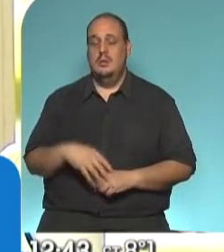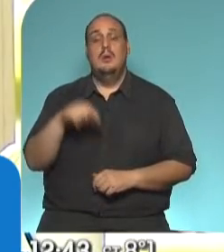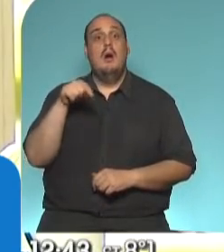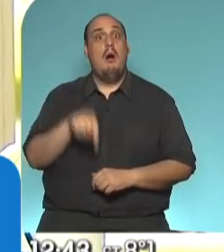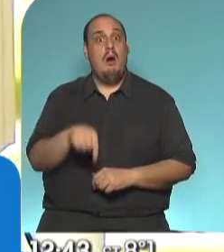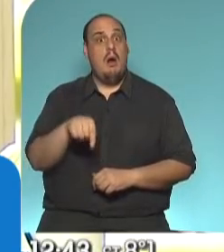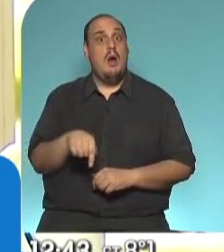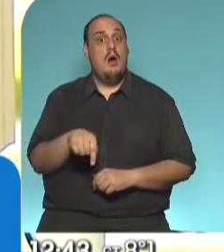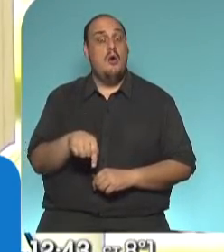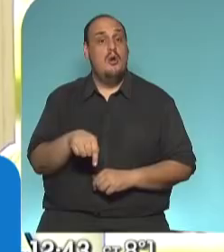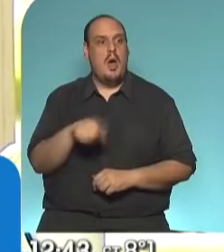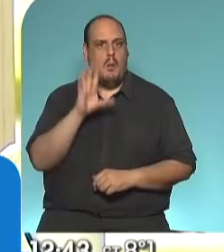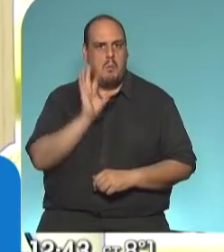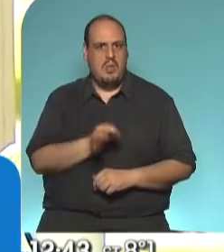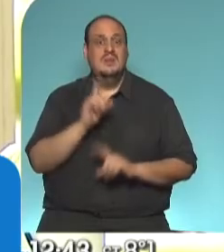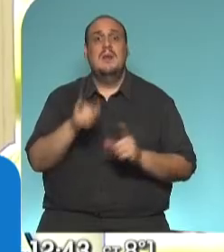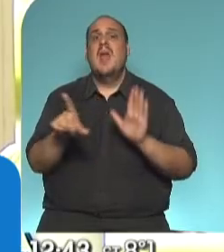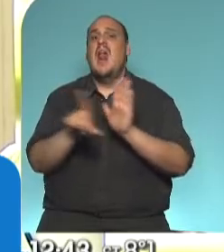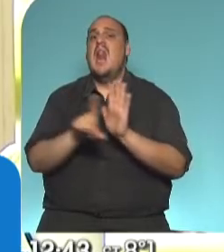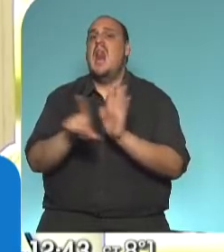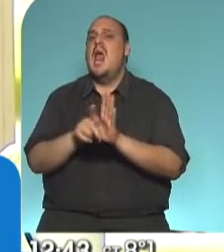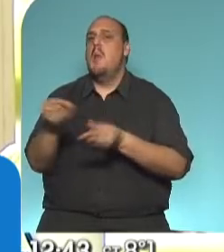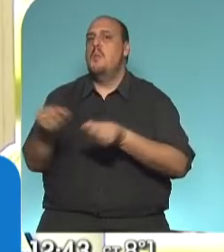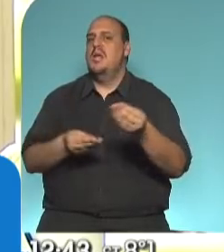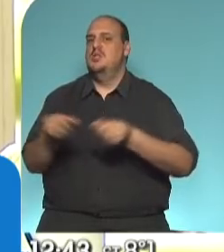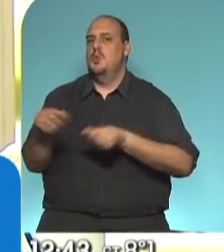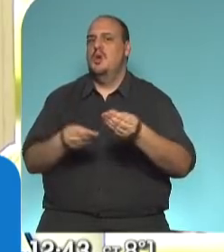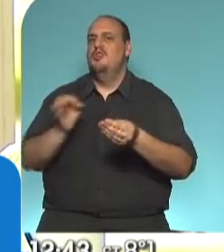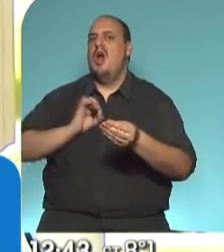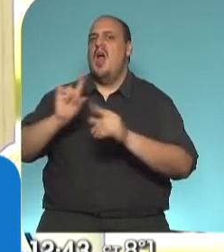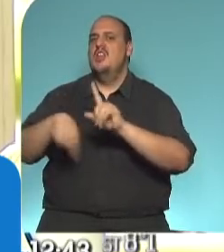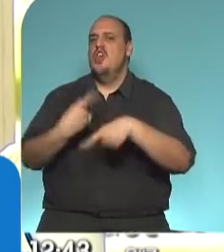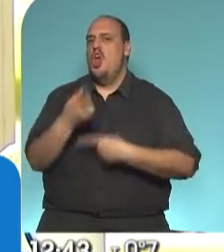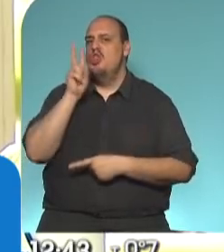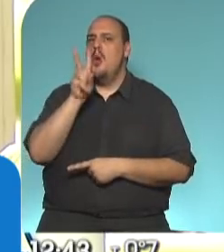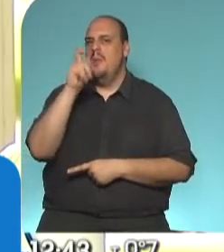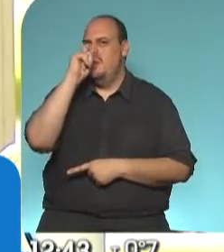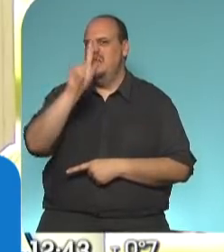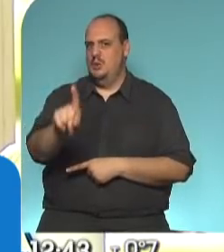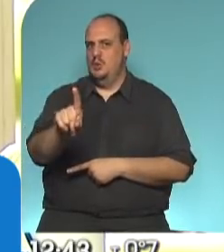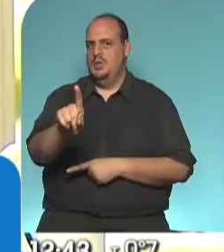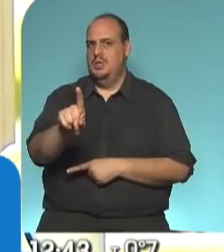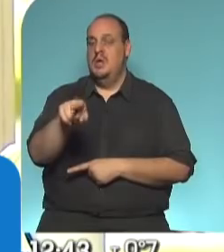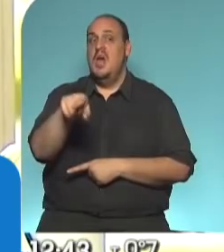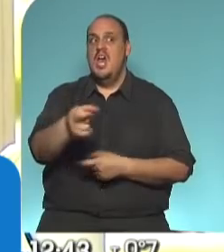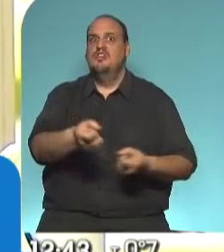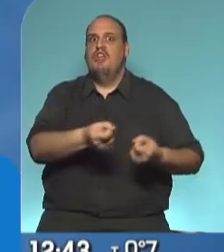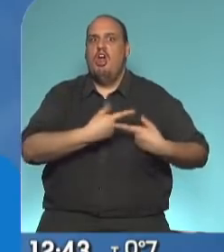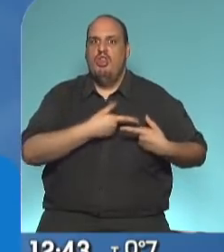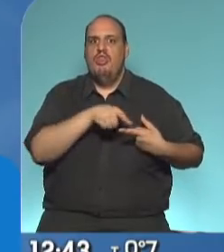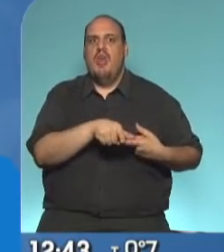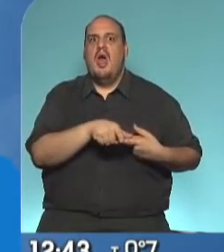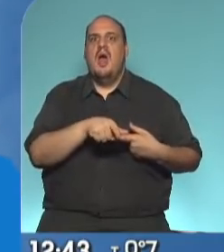y también se va ver en la Ley de Presupuestos del año 2021, que va a ser lo que nos va a dar el marco de